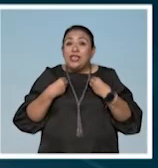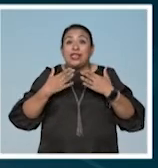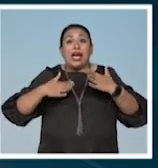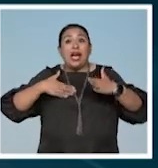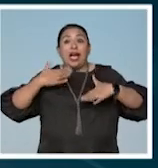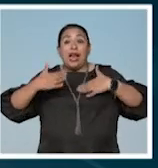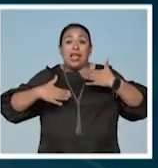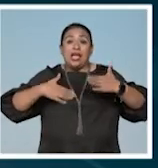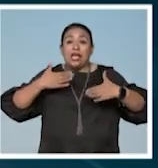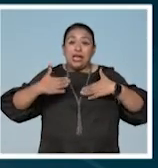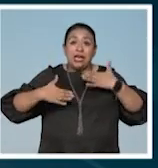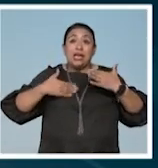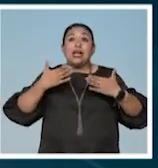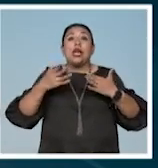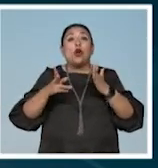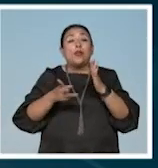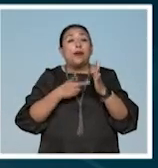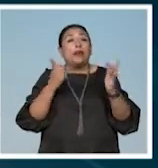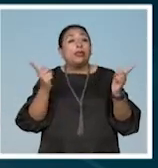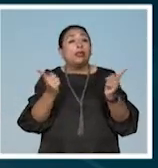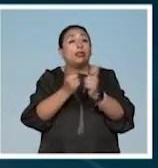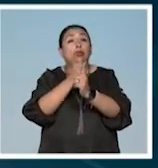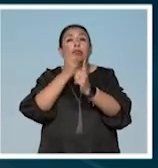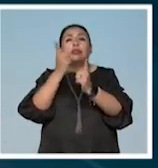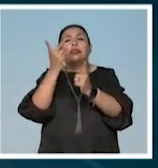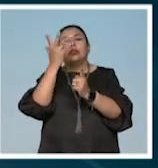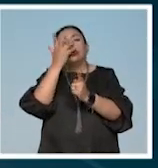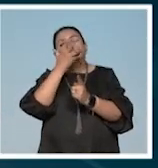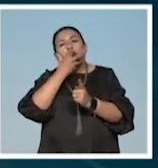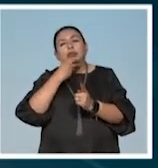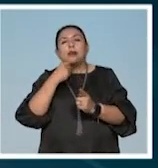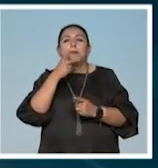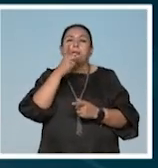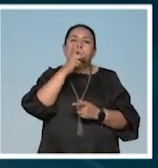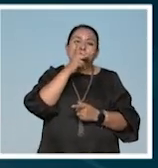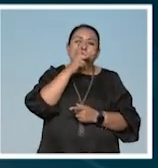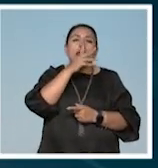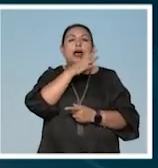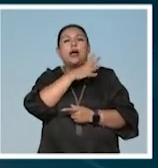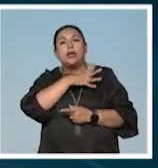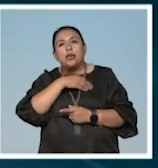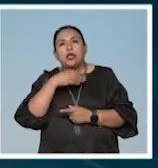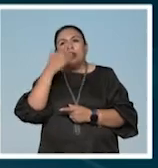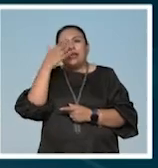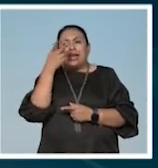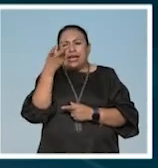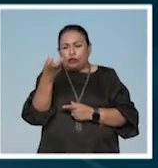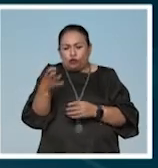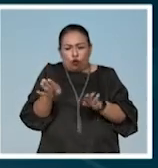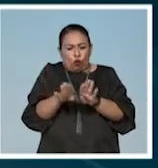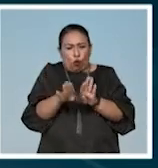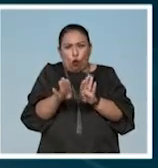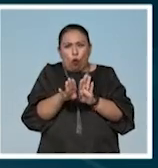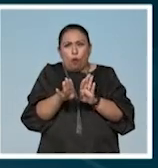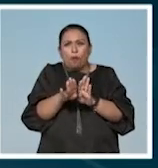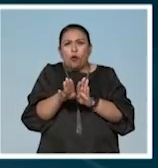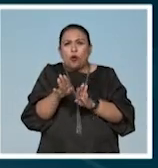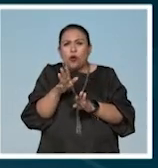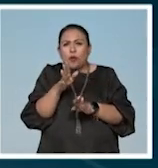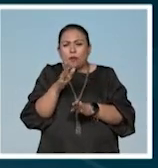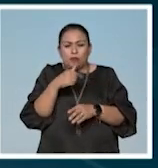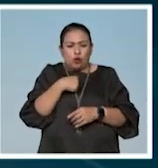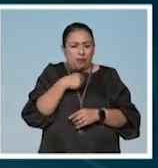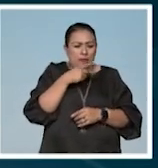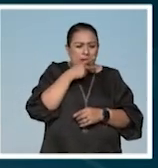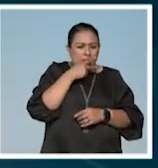alegría reencontrándose desde la ternura padre e hijo sabiendo cómo es eso de ser hijo para un